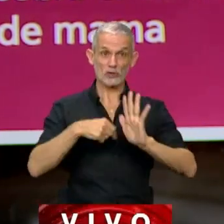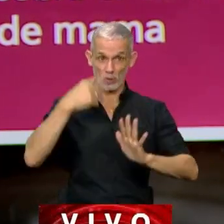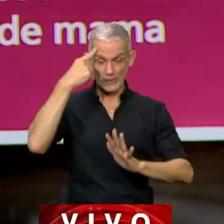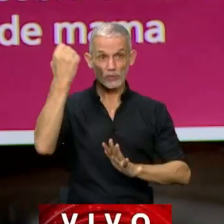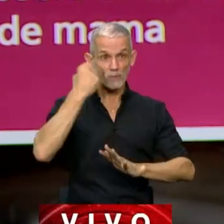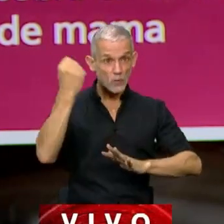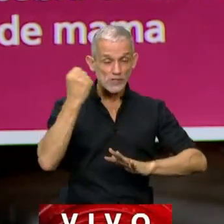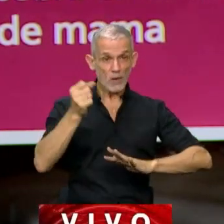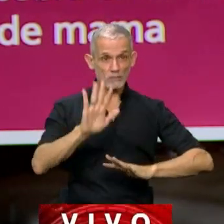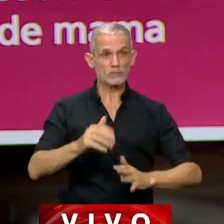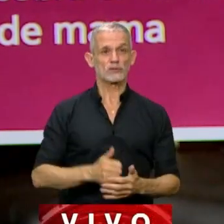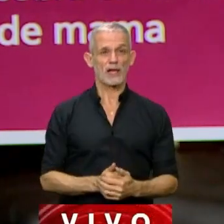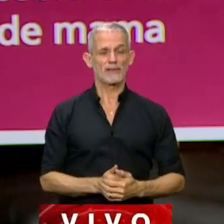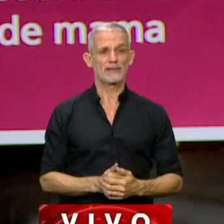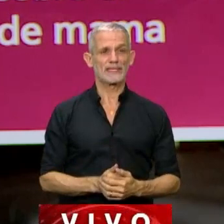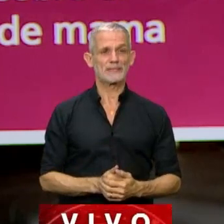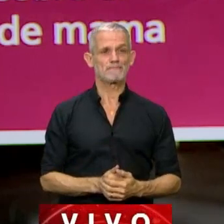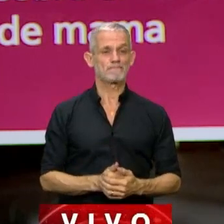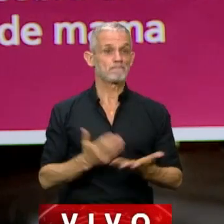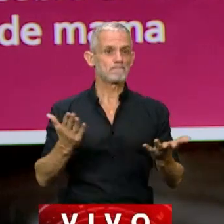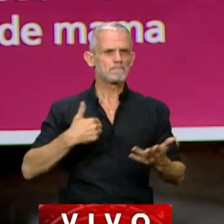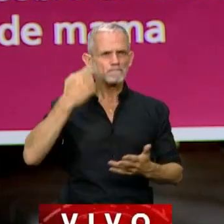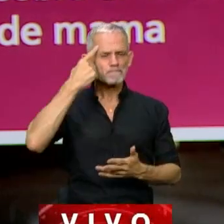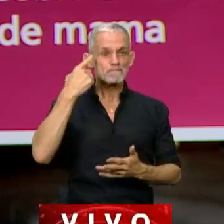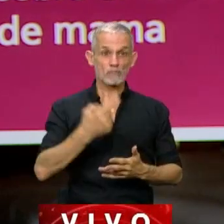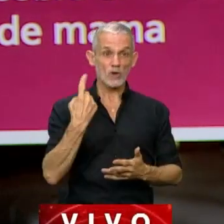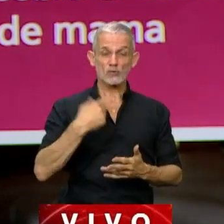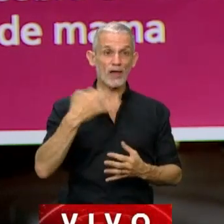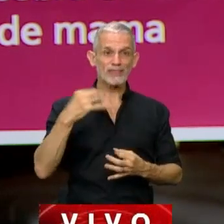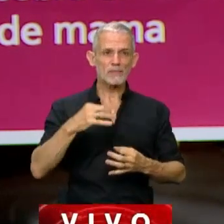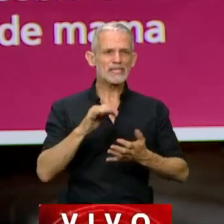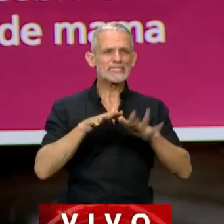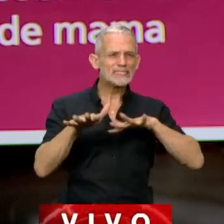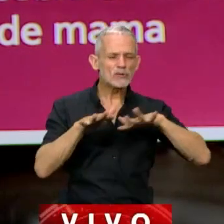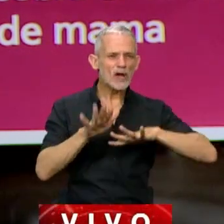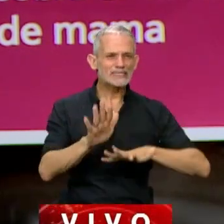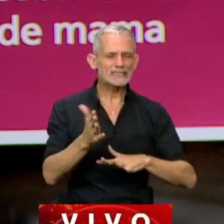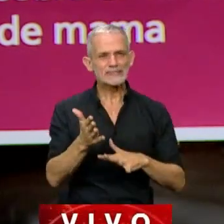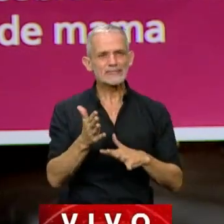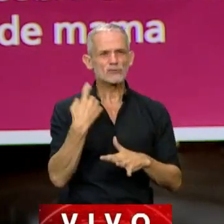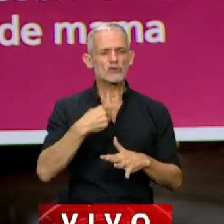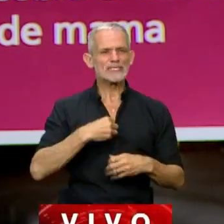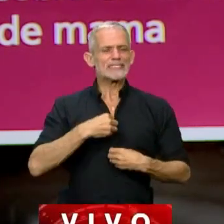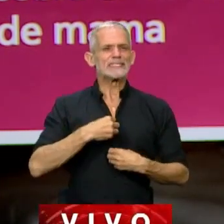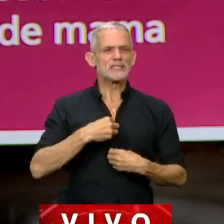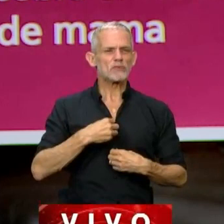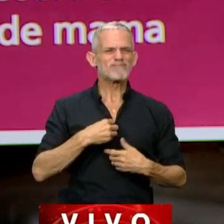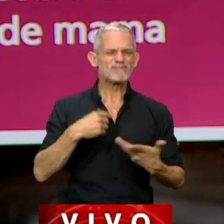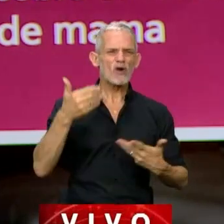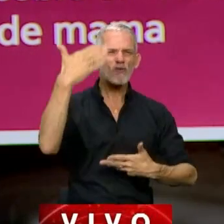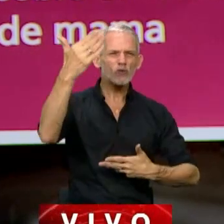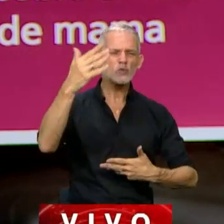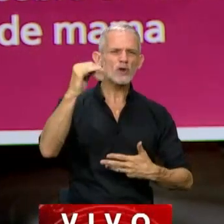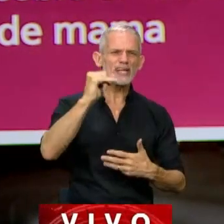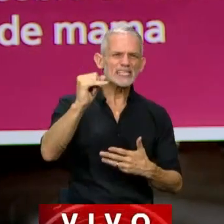importante, yo creo que nosotros tenemos que salir de esa situación donde a veces sentimos que nos